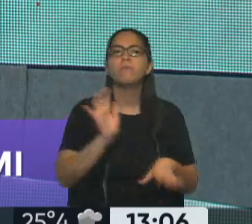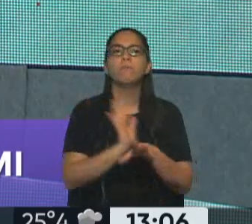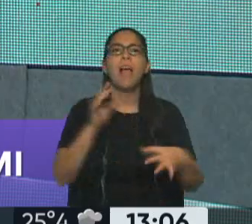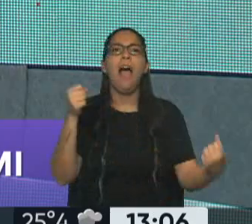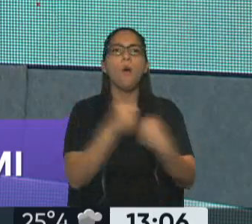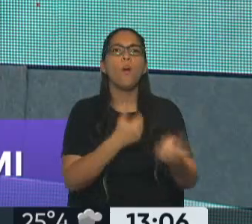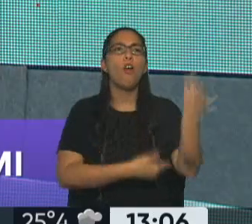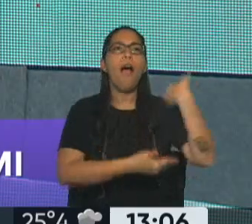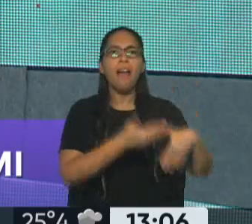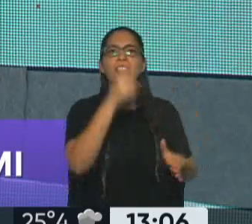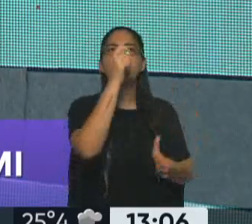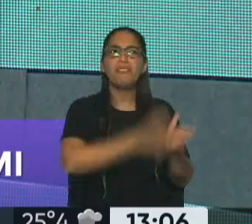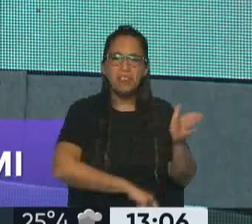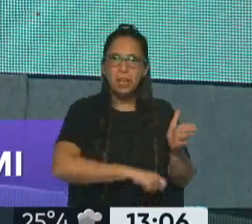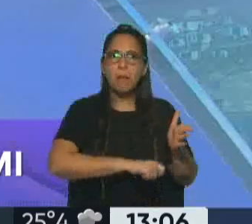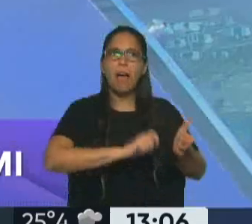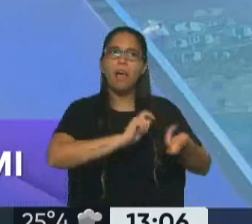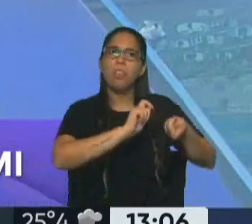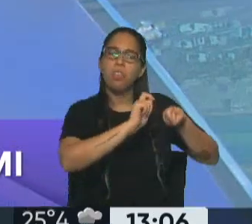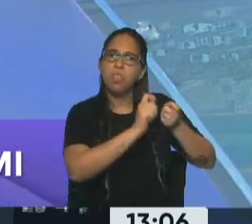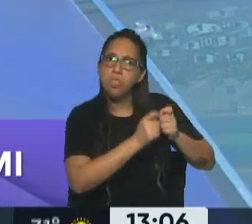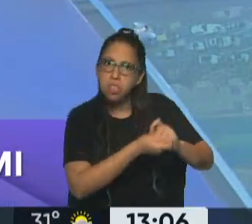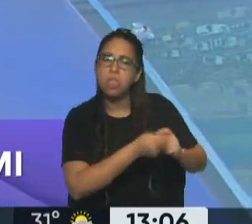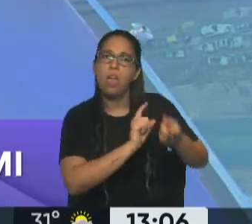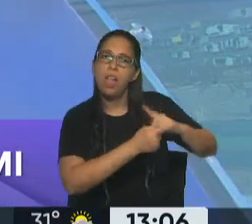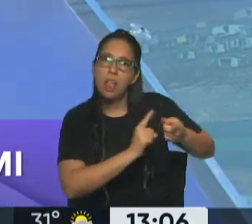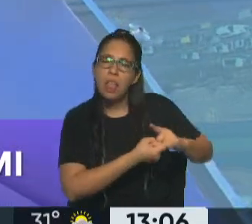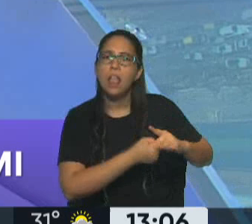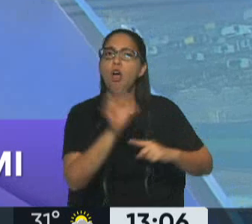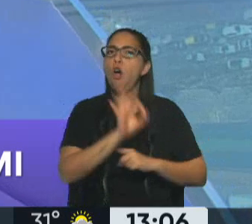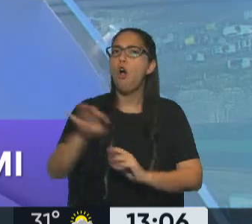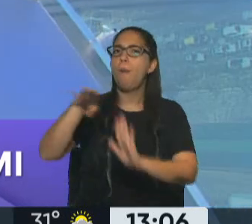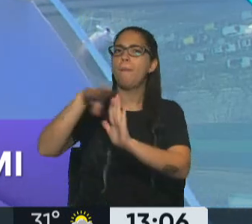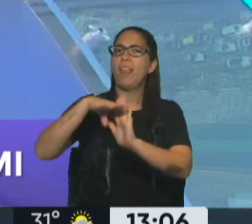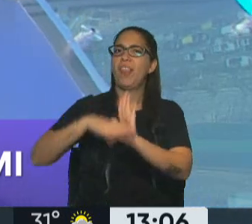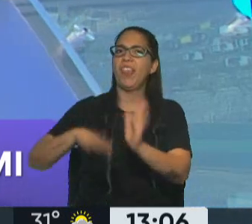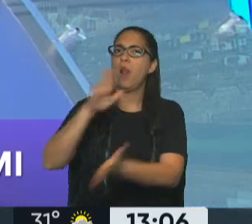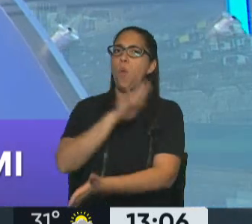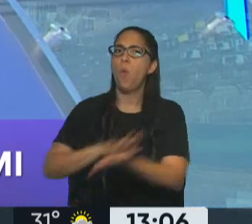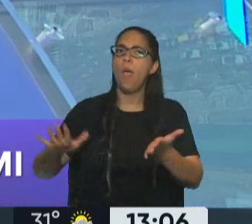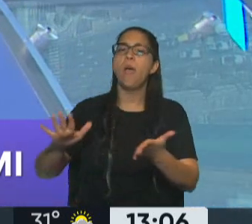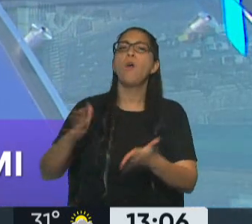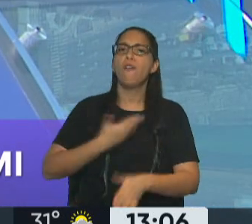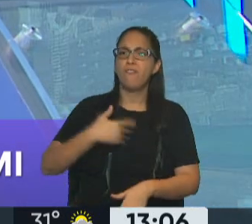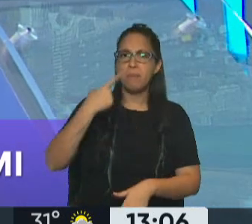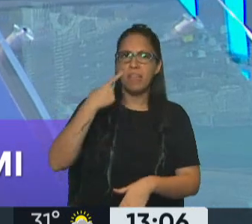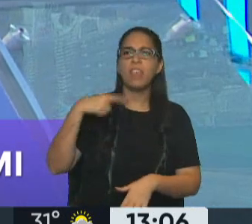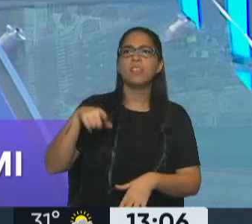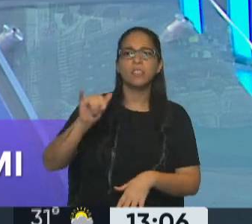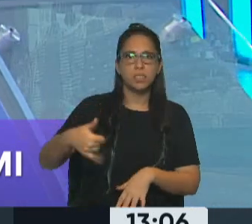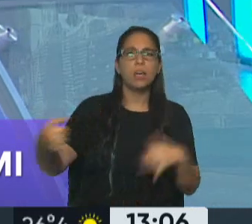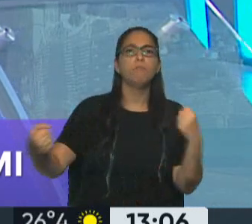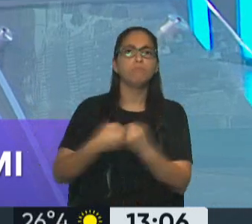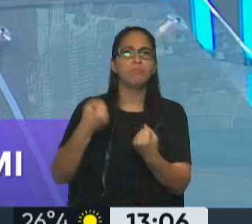acuerdo que estaba firmado o es un nuevo paquete de medidas que lleva al Fondo Monetario Internacional a un acuerdo